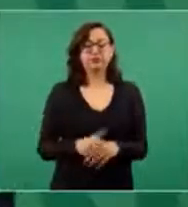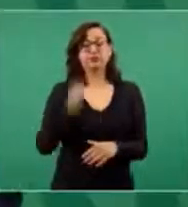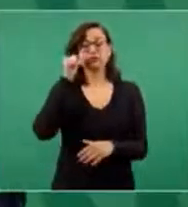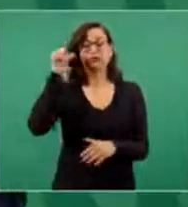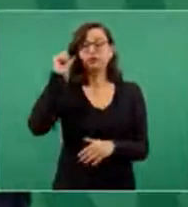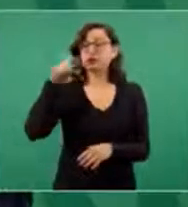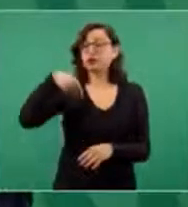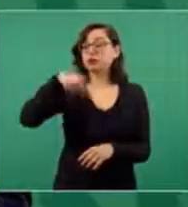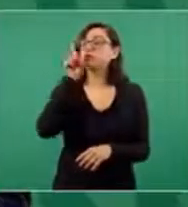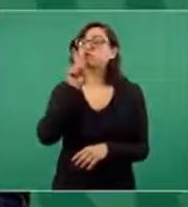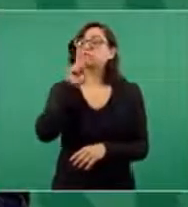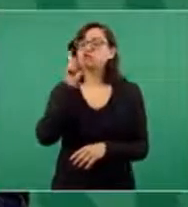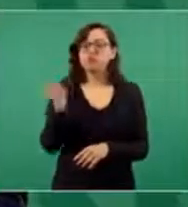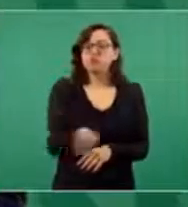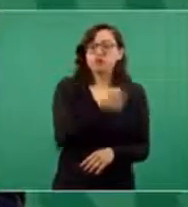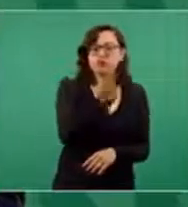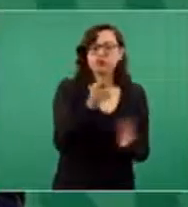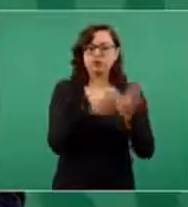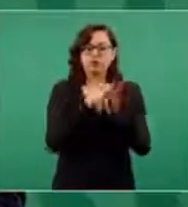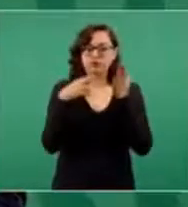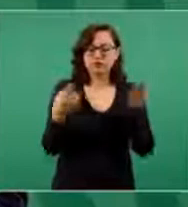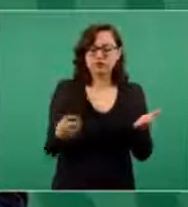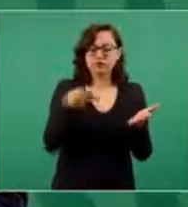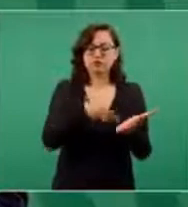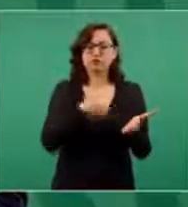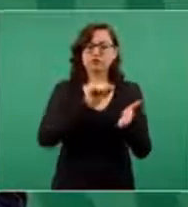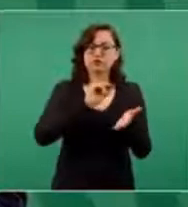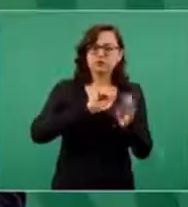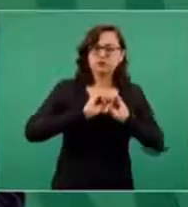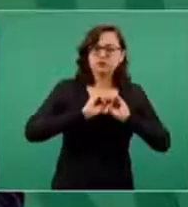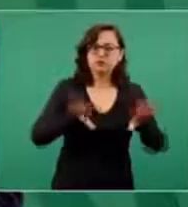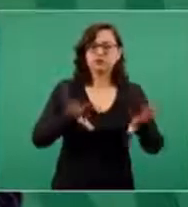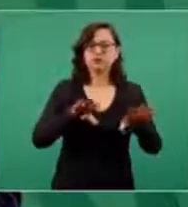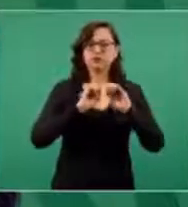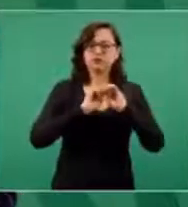que esta revista plantea